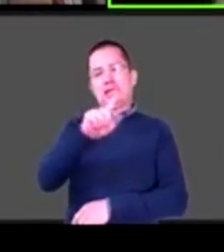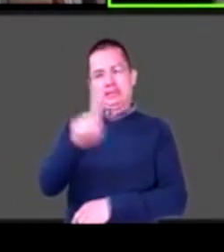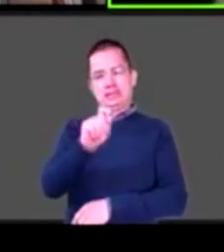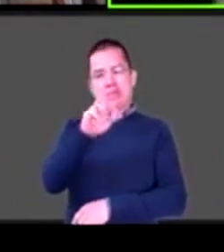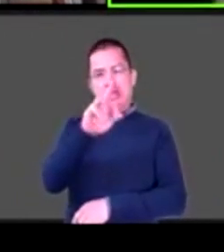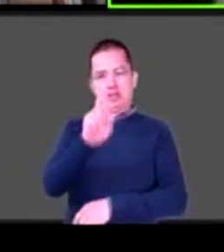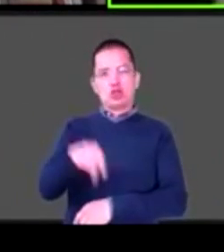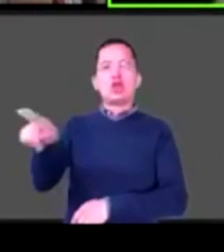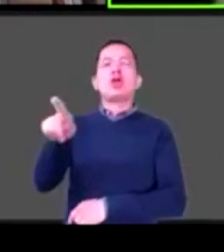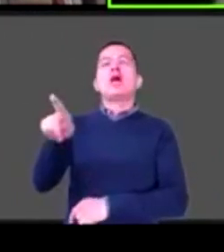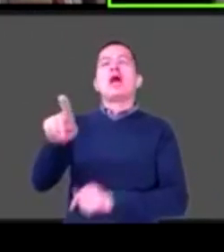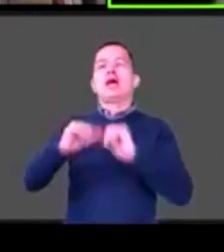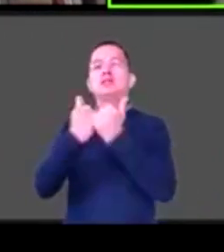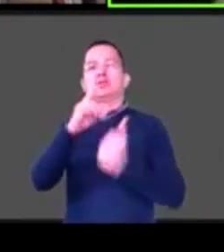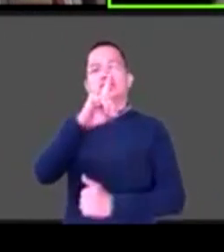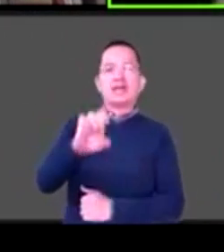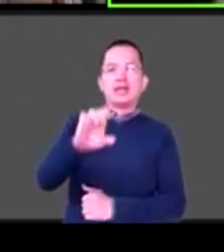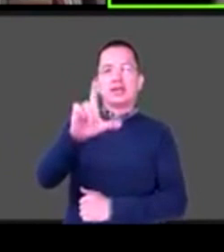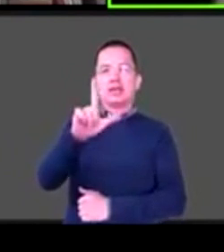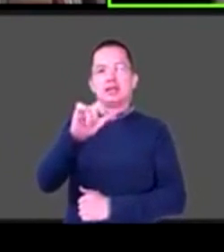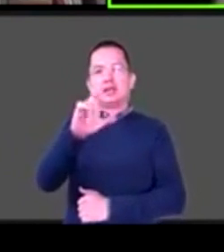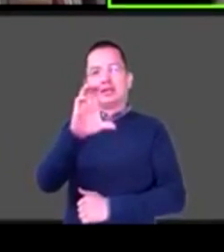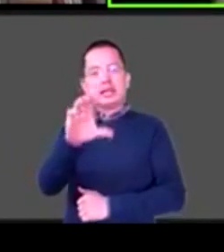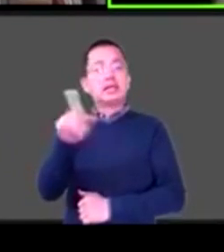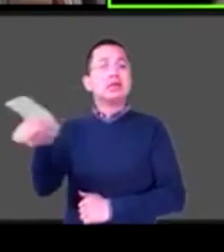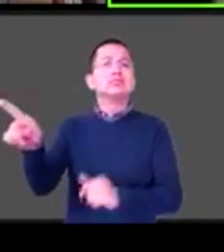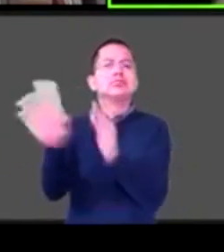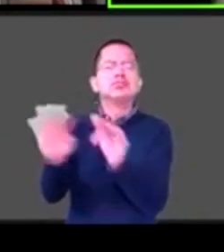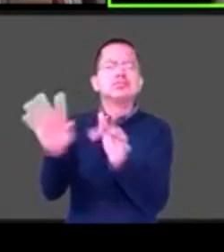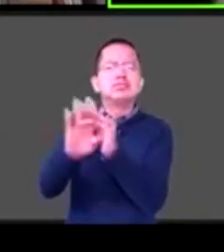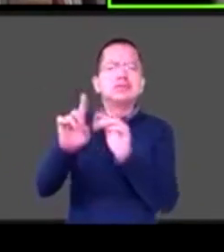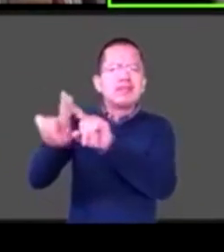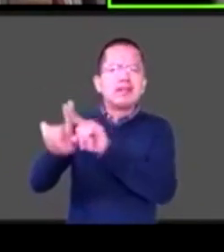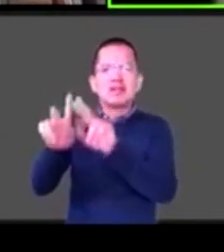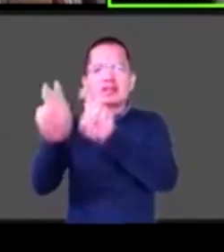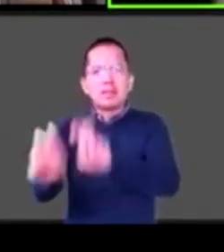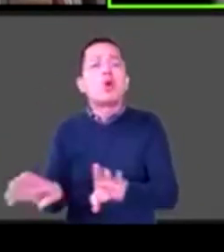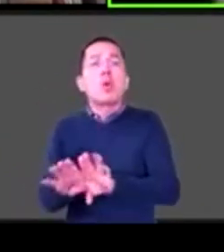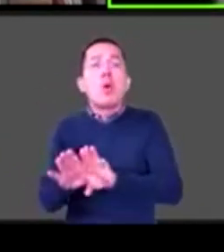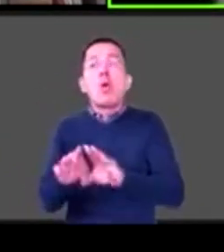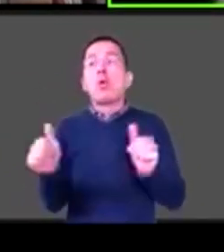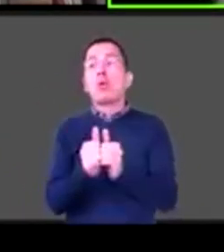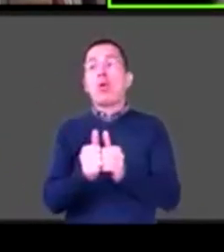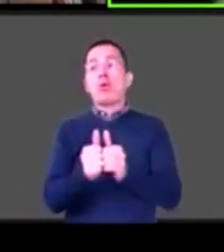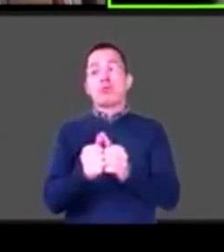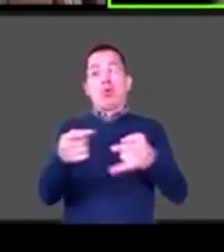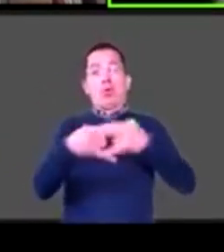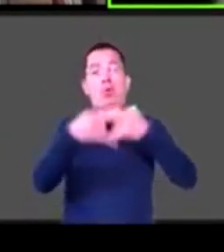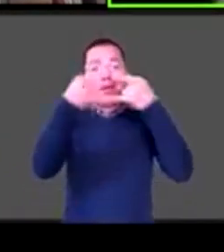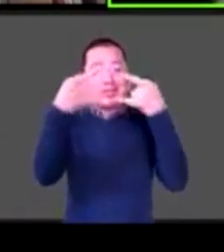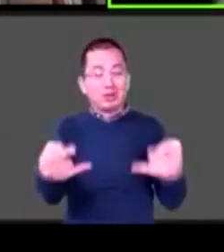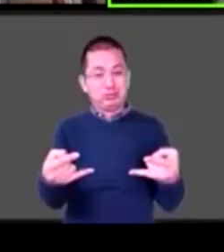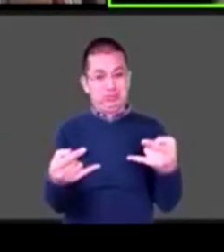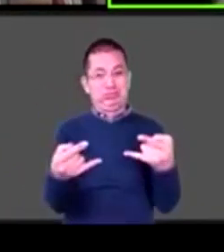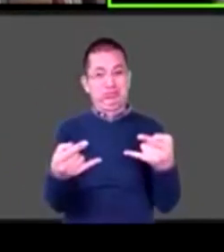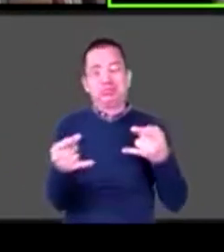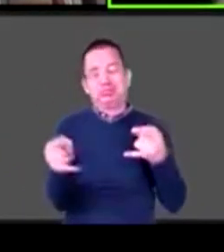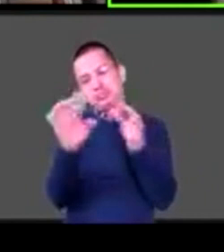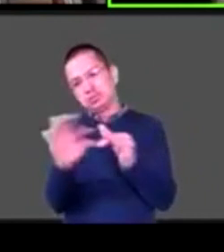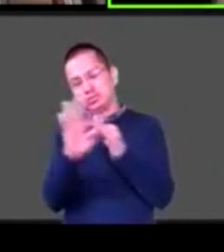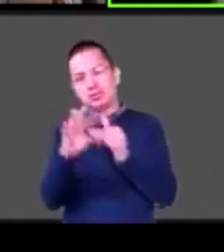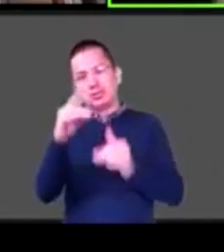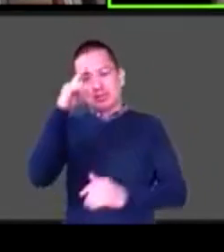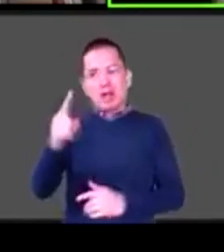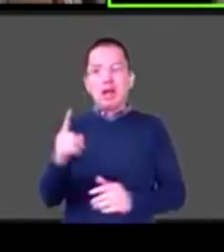ya esta semana, ¿no? De cuentos para ayudar a vivir el duelo con distintos familiares,